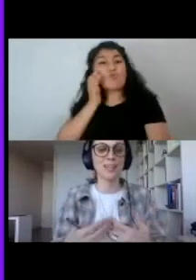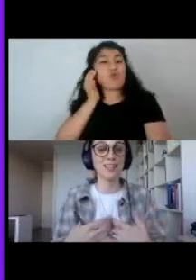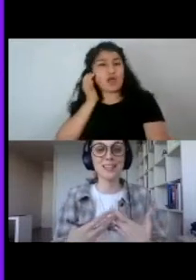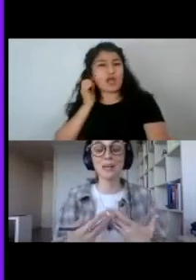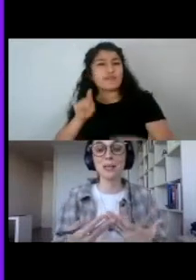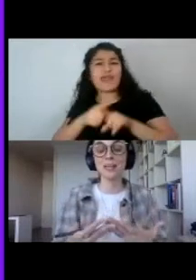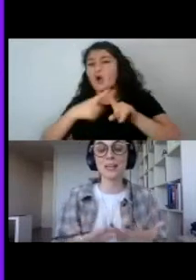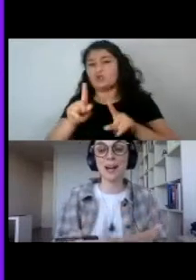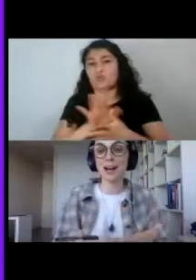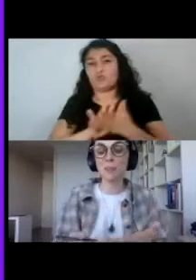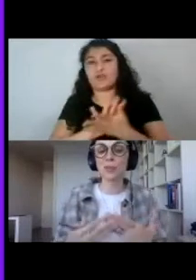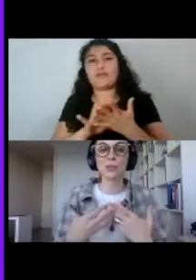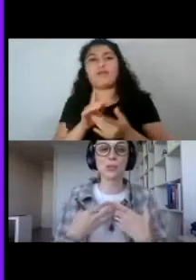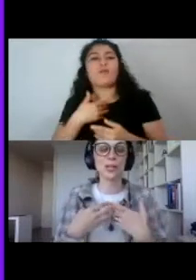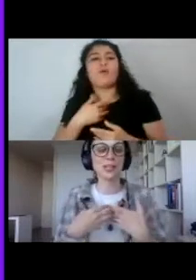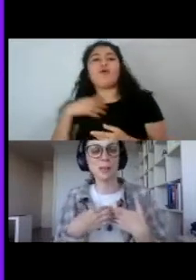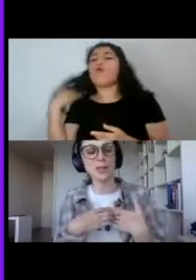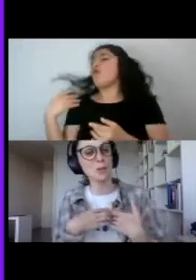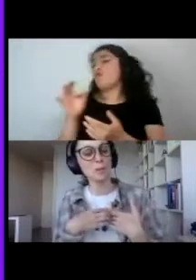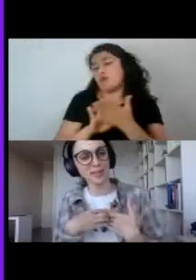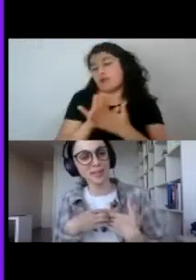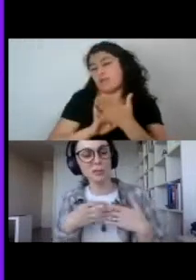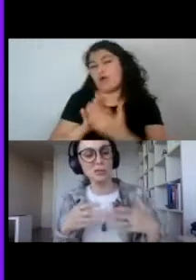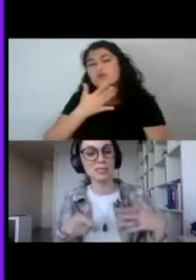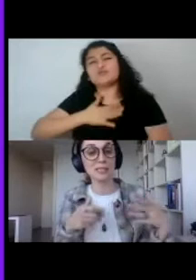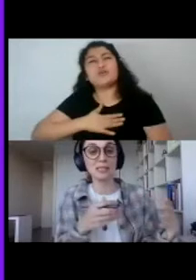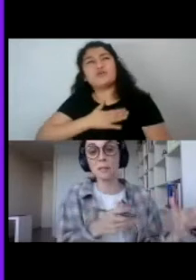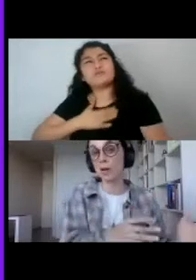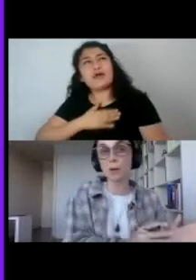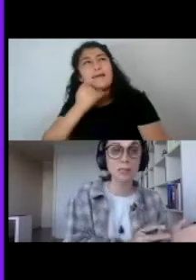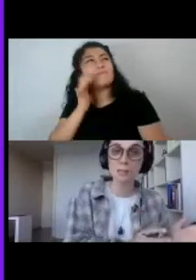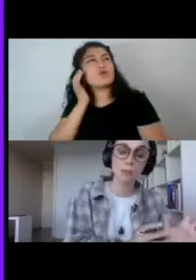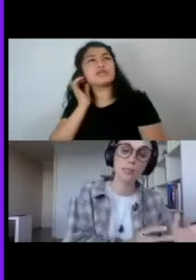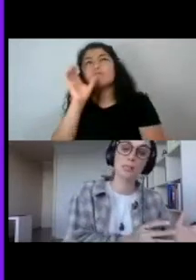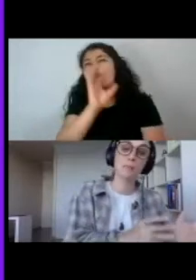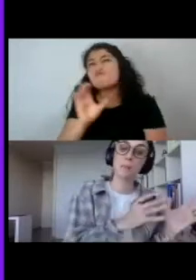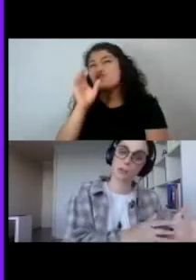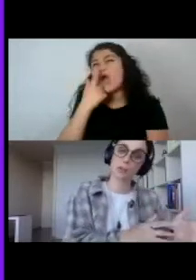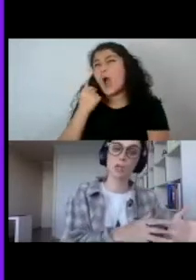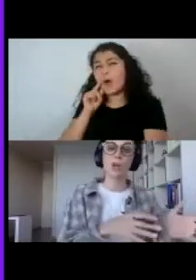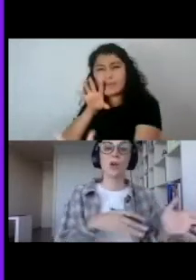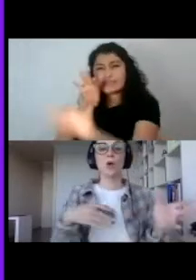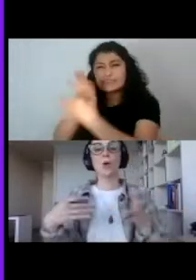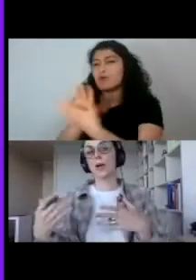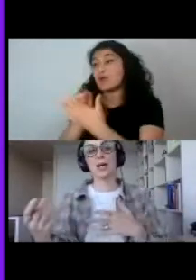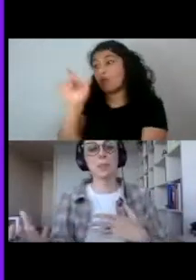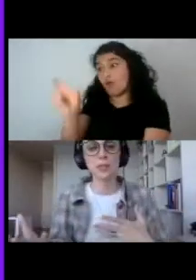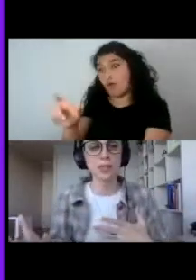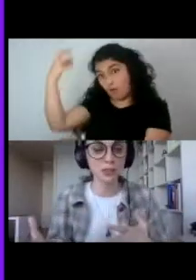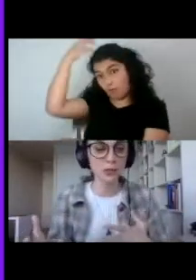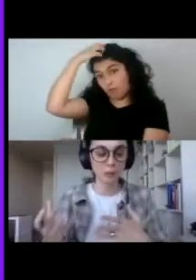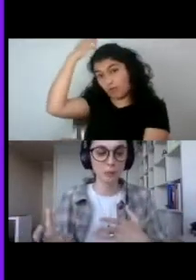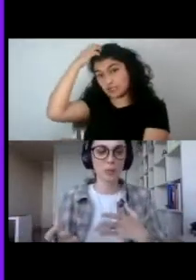esta idea de la media naranja, porque nosotras estamos incompletas, entonces necesitamos al guapísimo príncipe Maxon o al